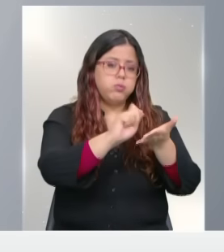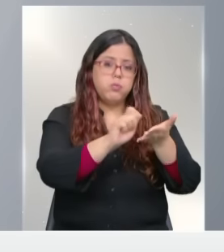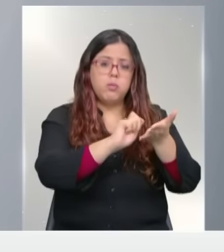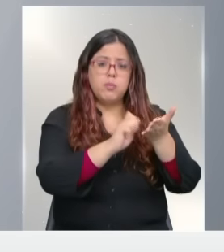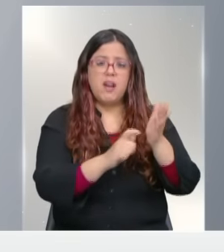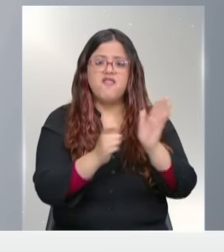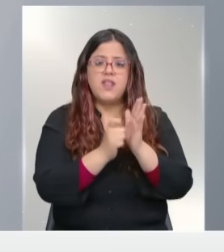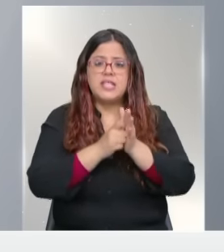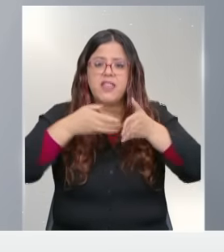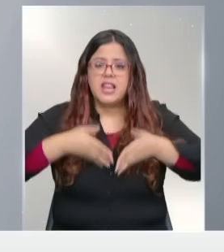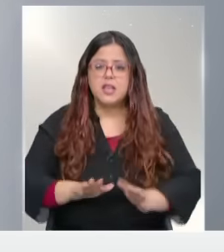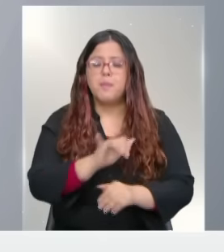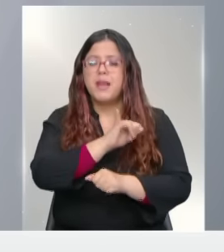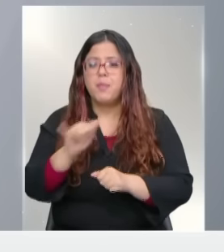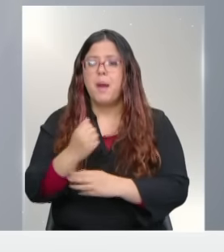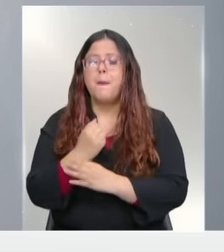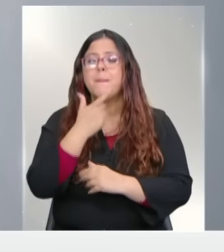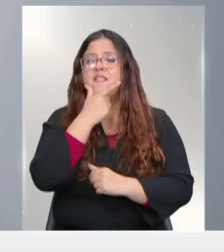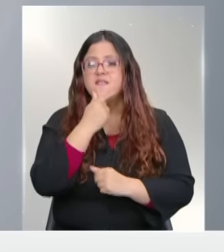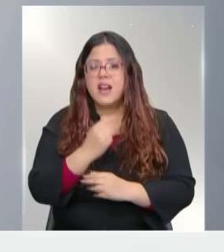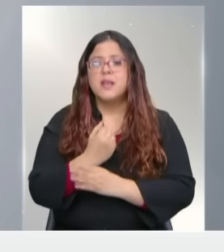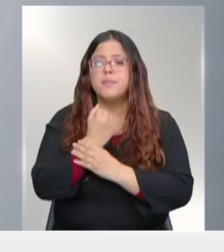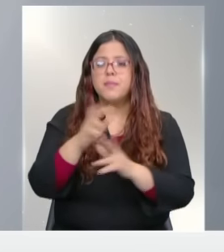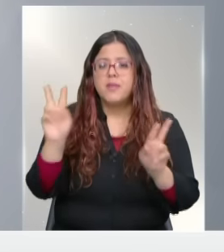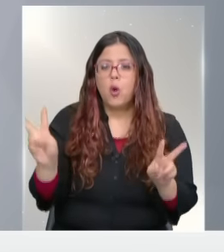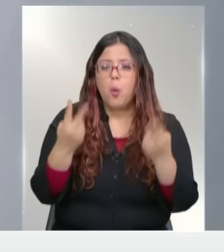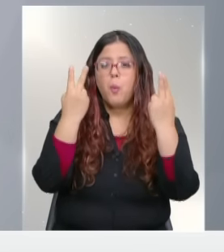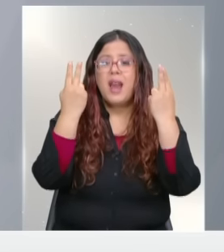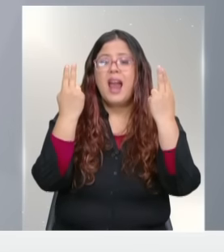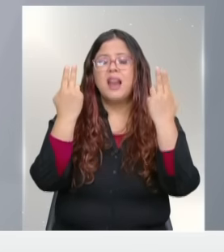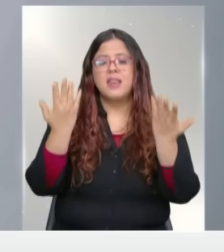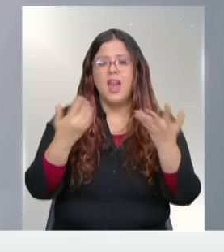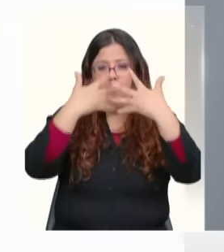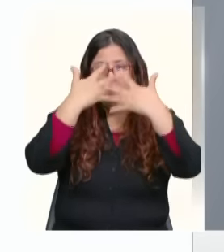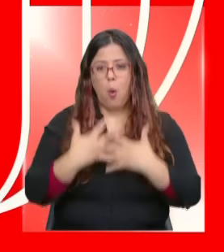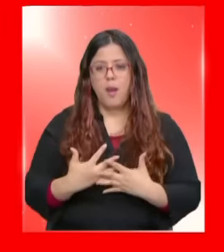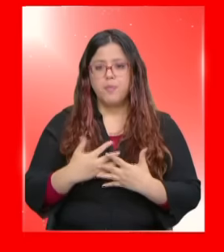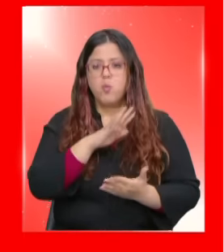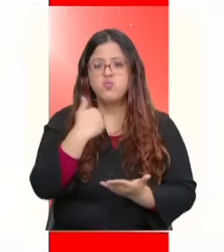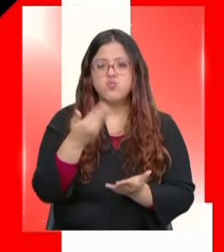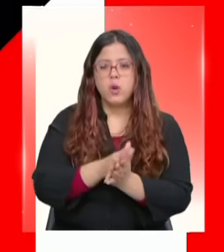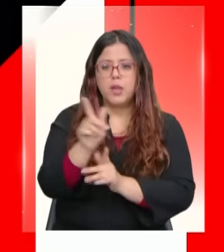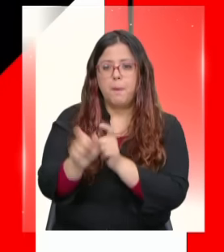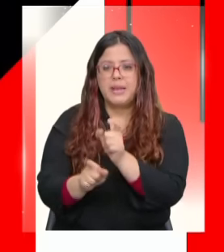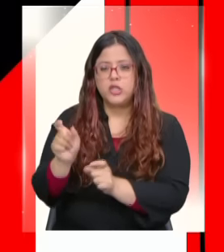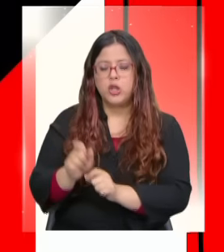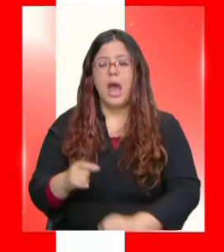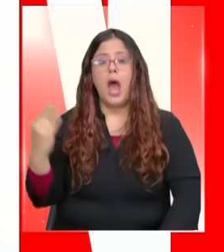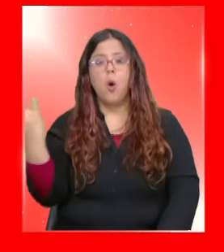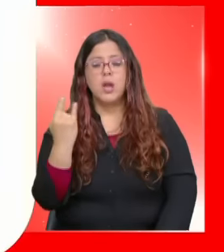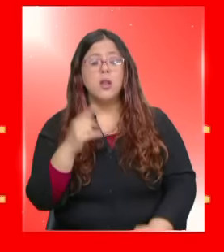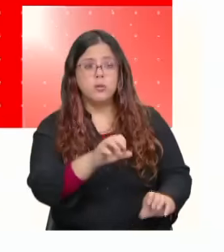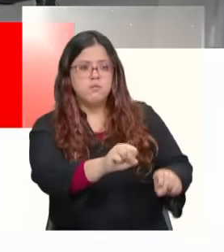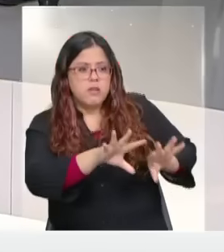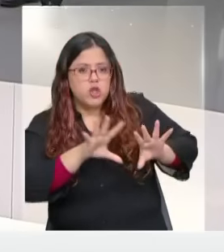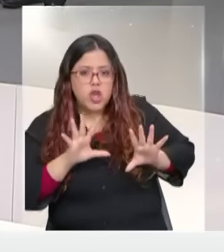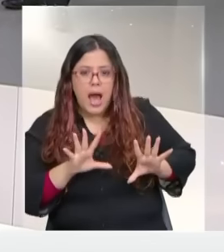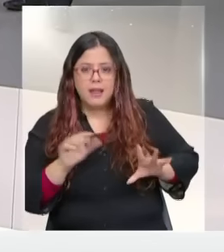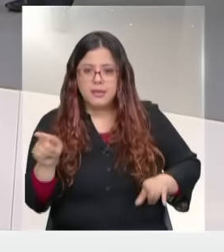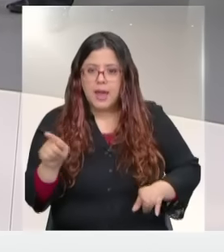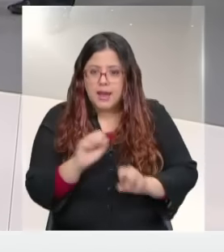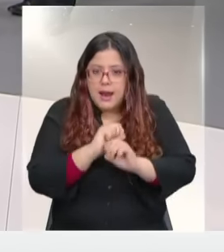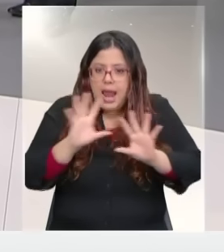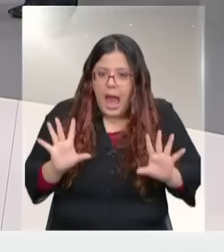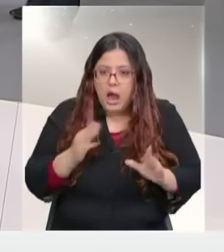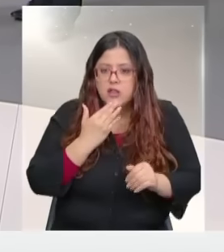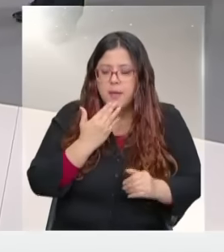más fácil después con los rescates y recuperar los ropa para nosotros. Urgente. Impactante. Así de claro.